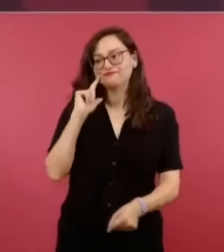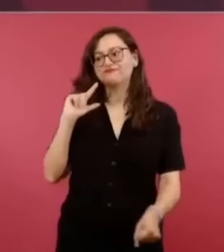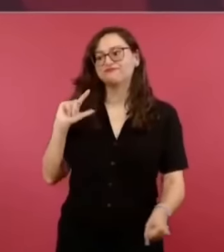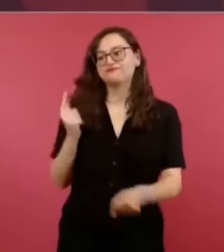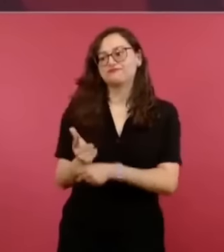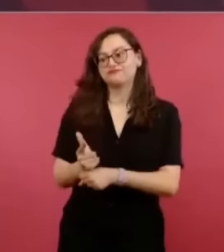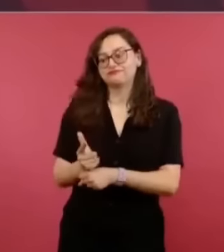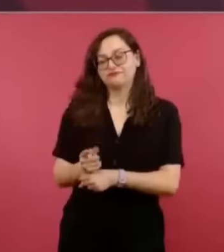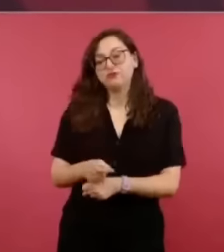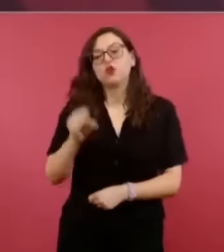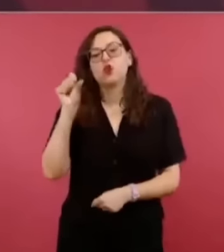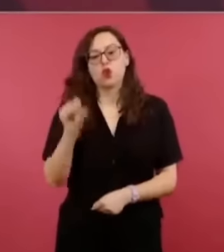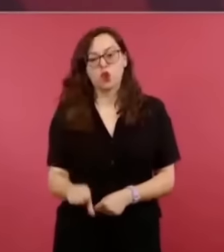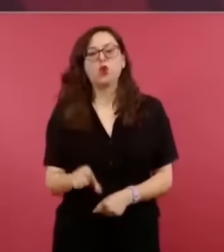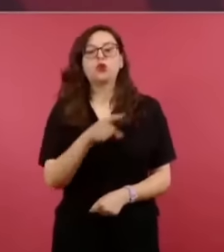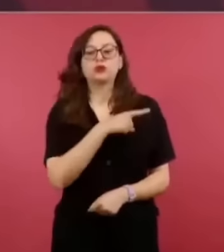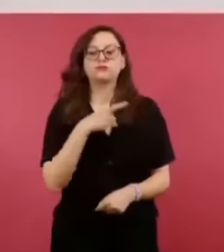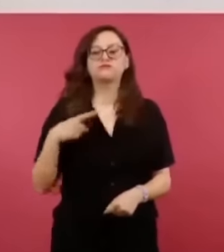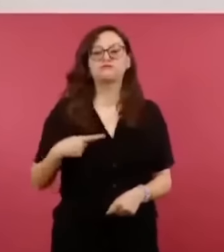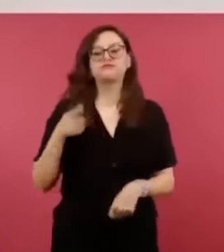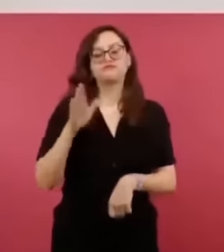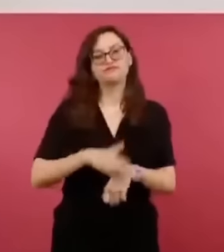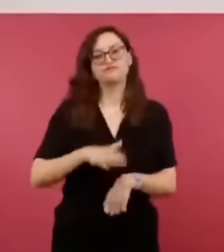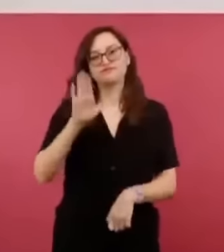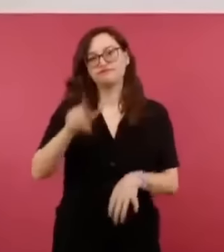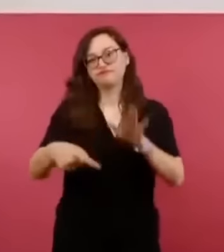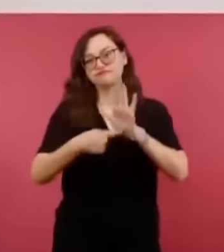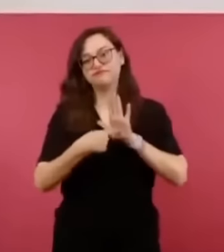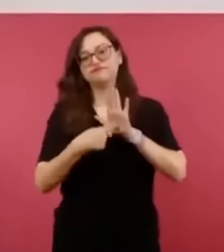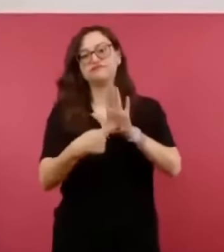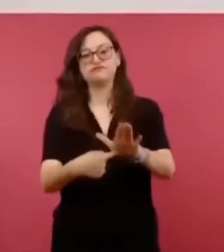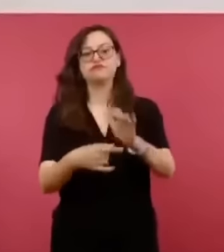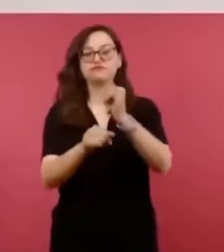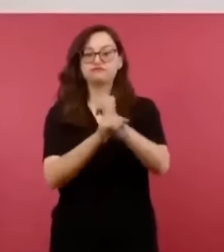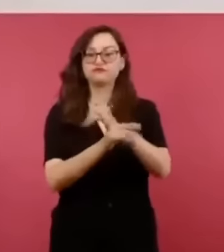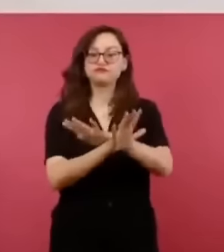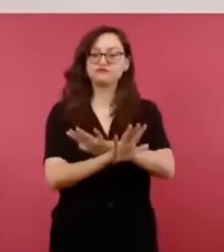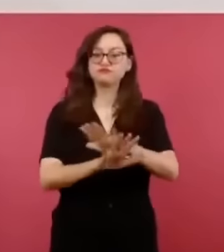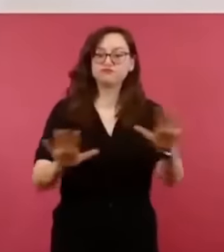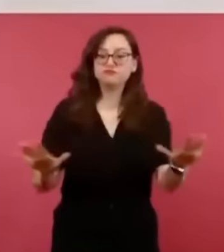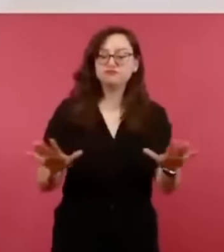Y se entendió mal